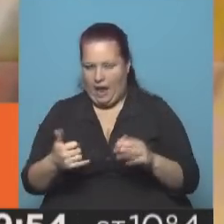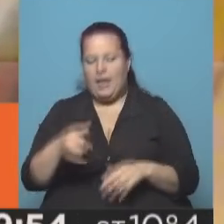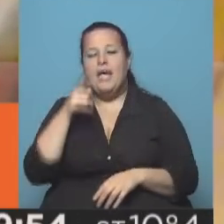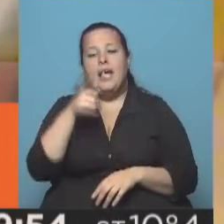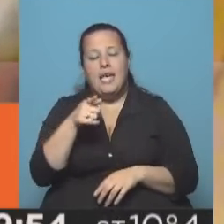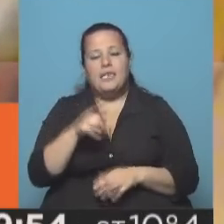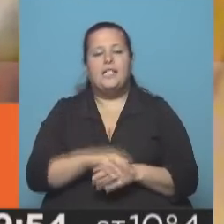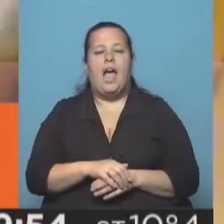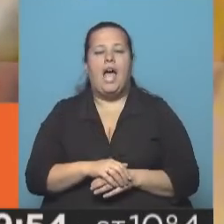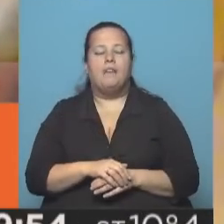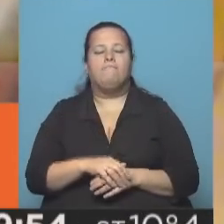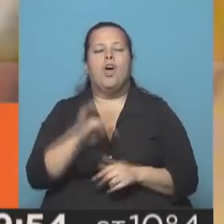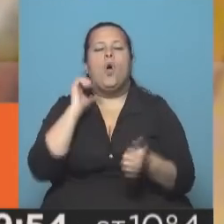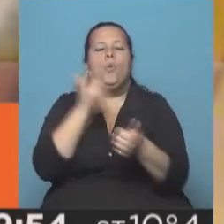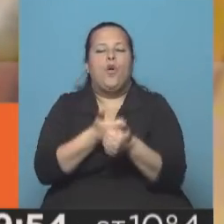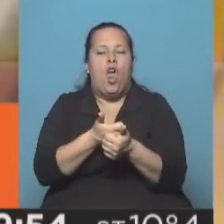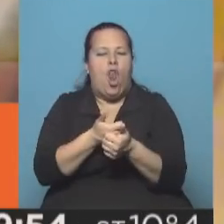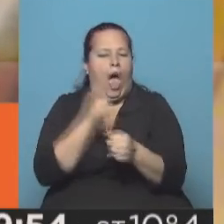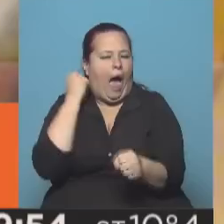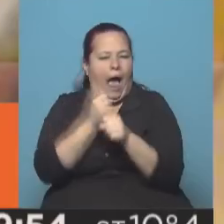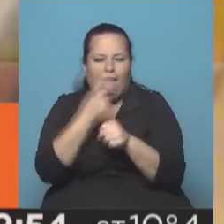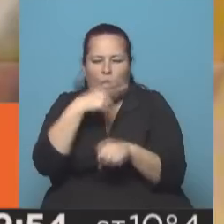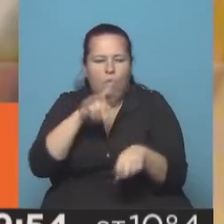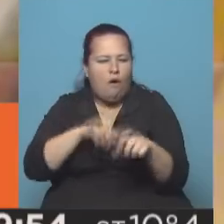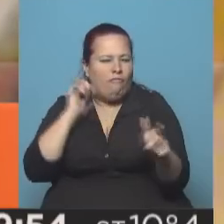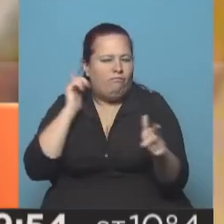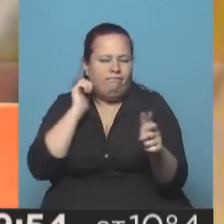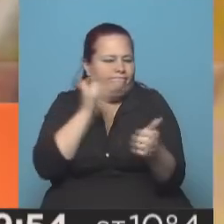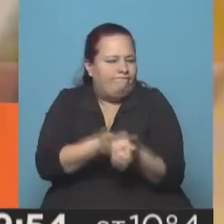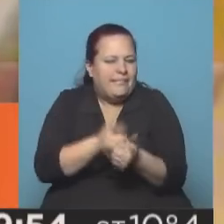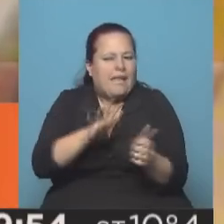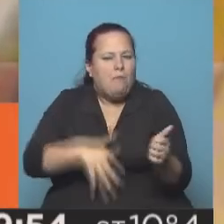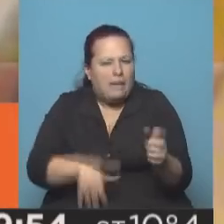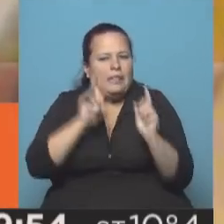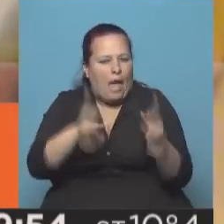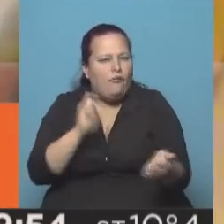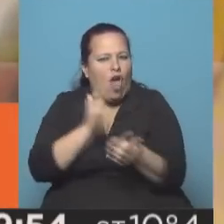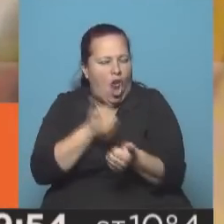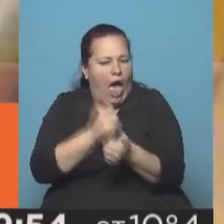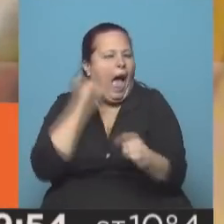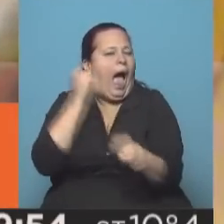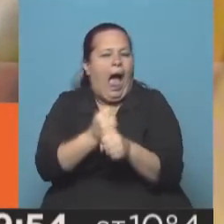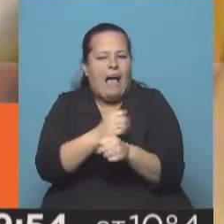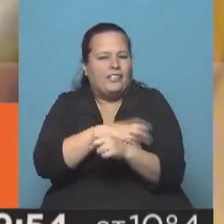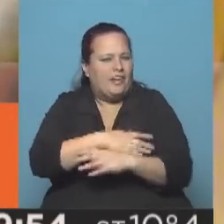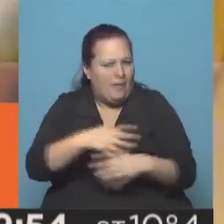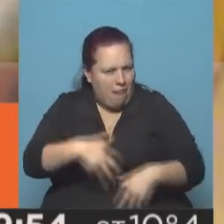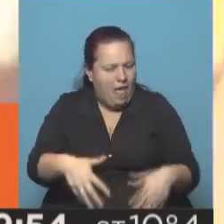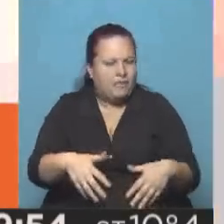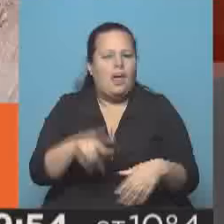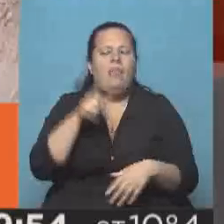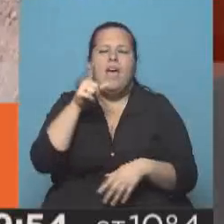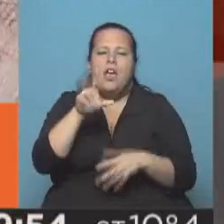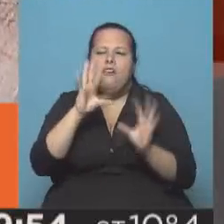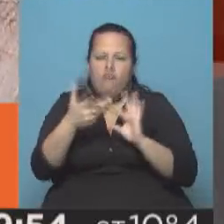Ella se la violó hasta el último momento. Estando embarazada y todo, se la violó hasta el último momento. ¿Ella tiene